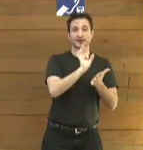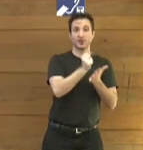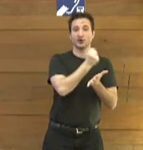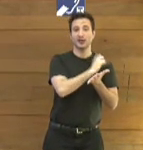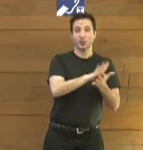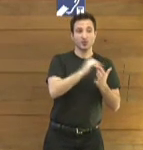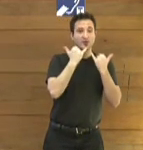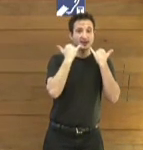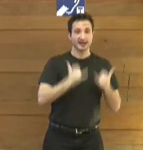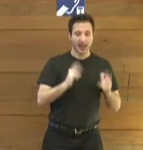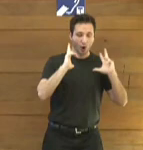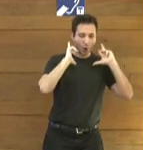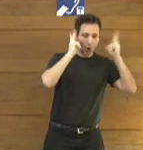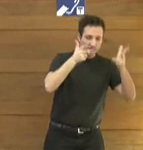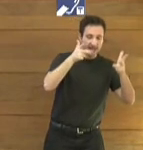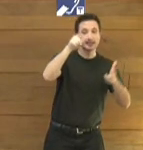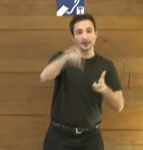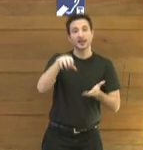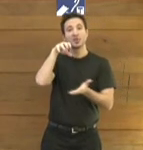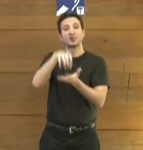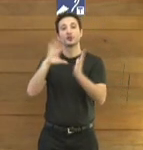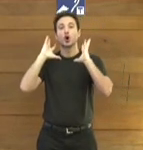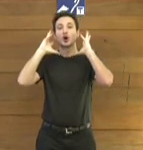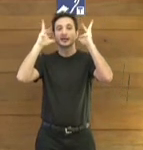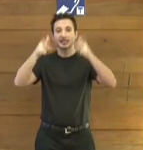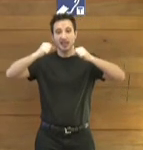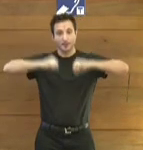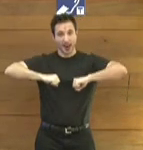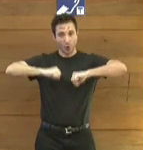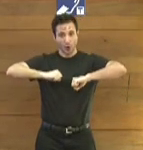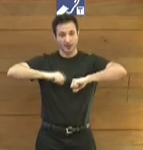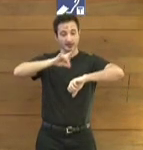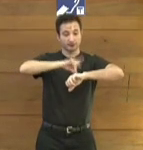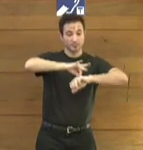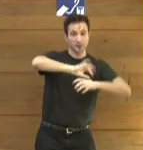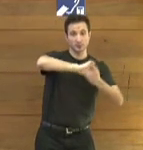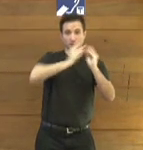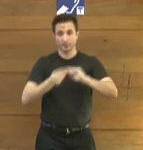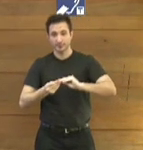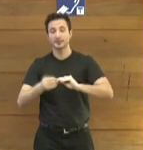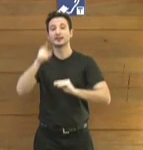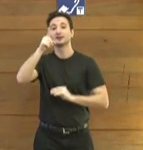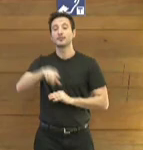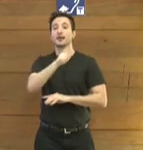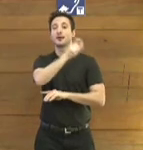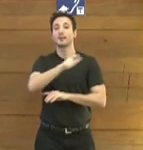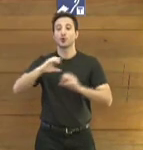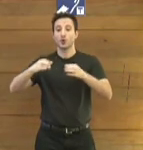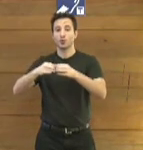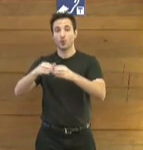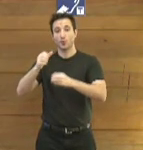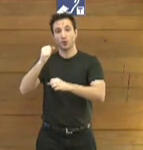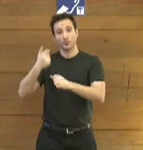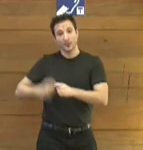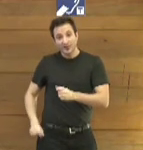a los hoteles y centros de residencia medicalizados como el apoyo a aquellos colectivos de